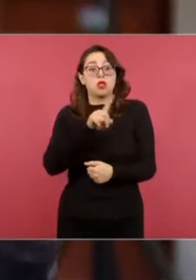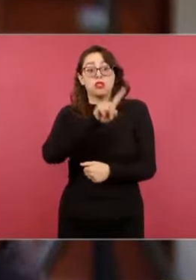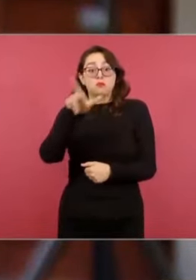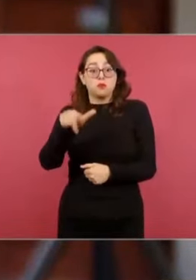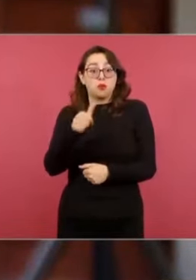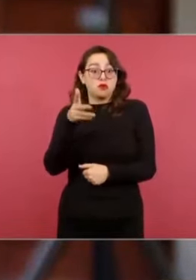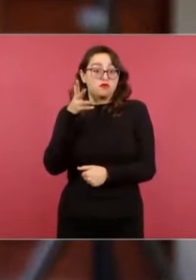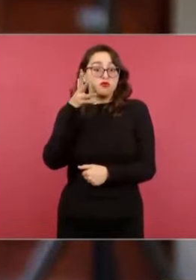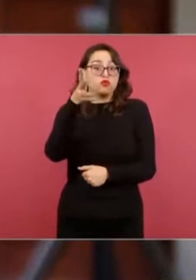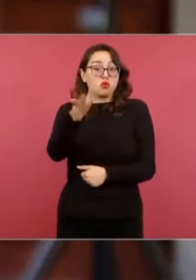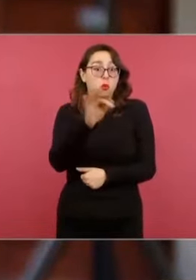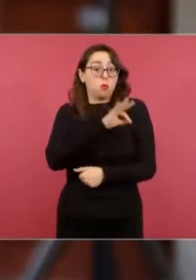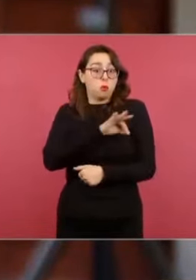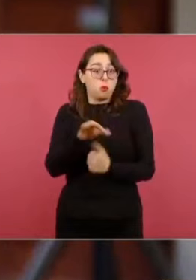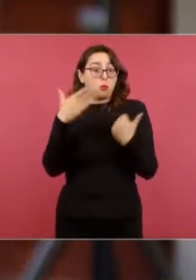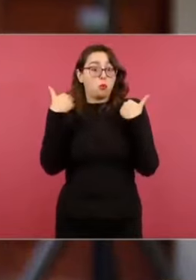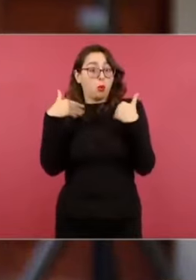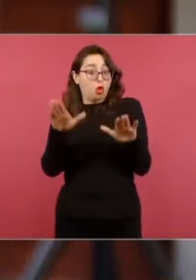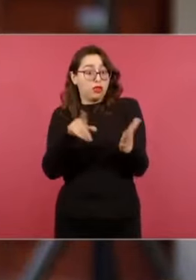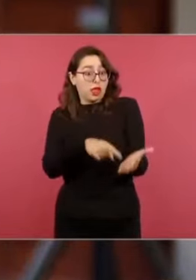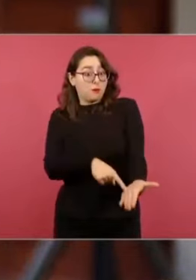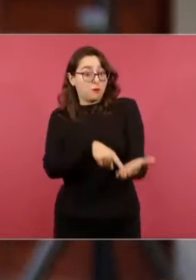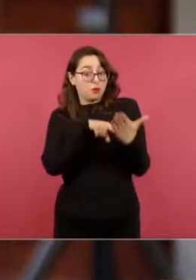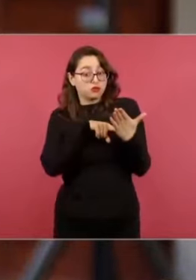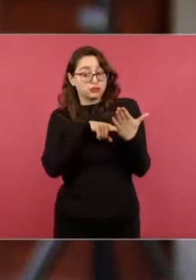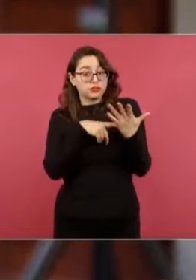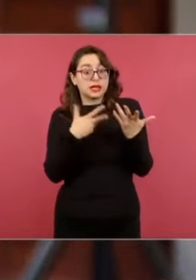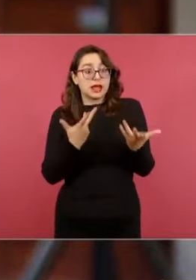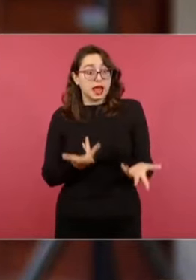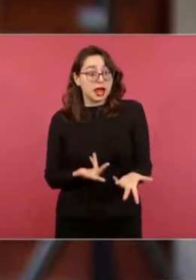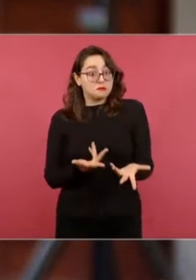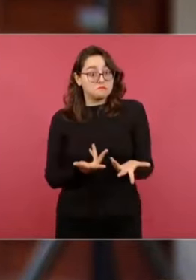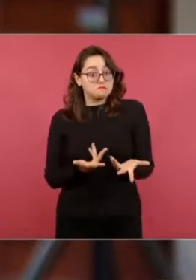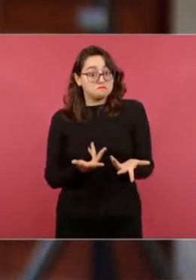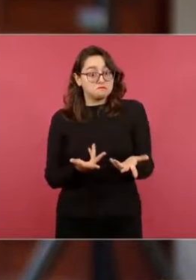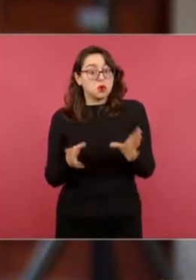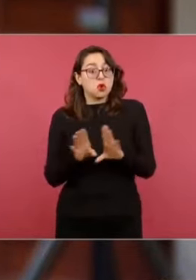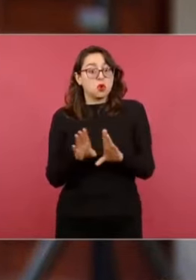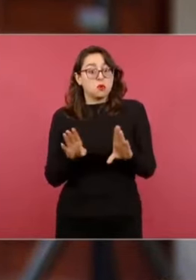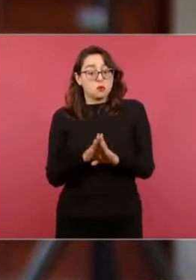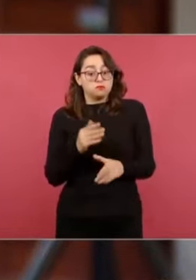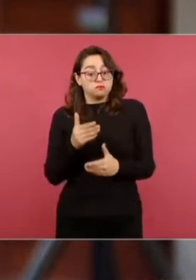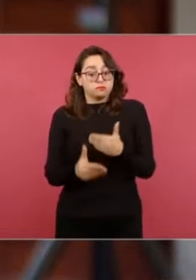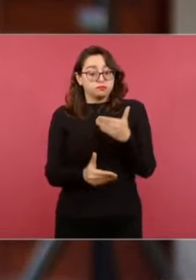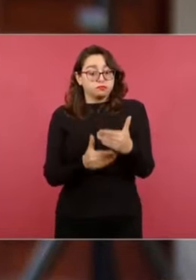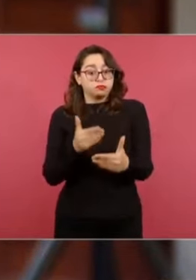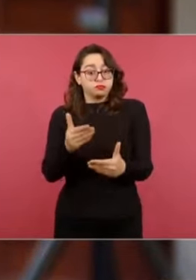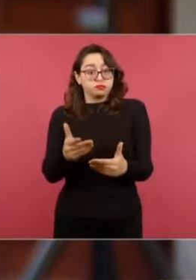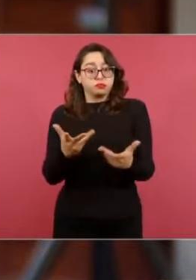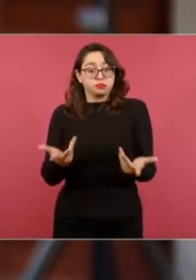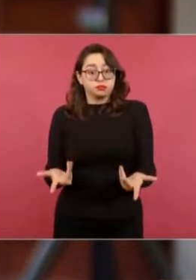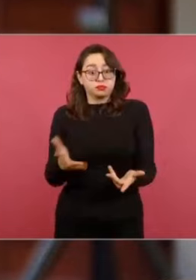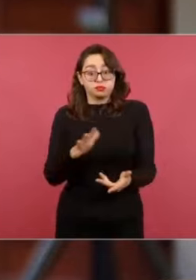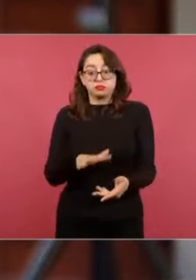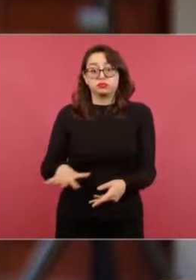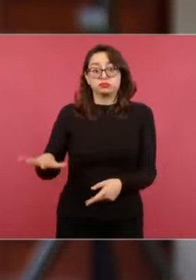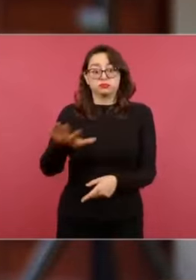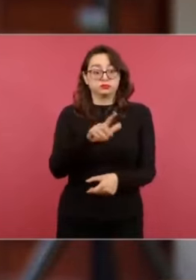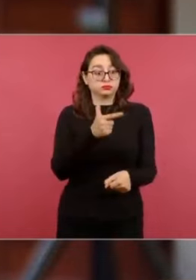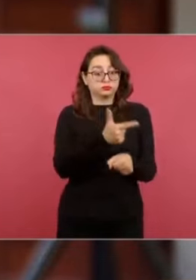durante sus presentaciones nos podrá mostrar cómo van a ser salvadas este